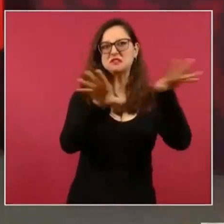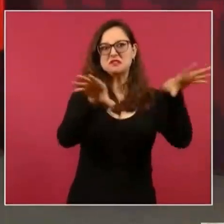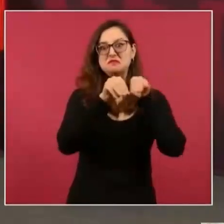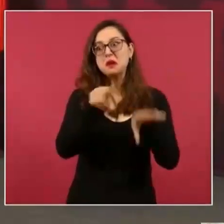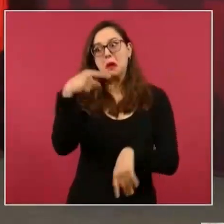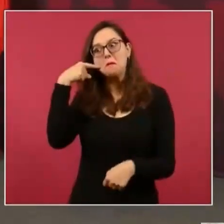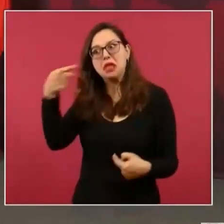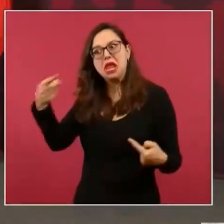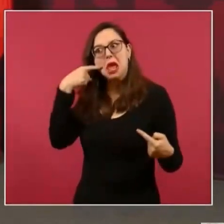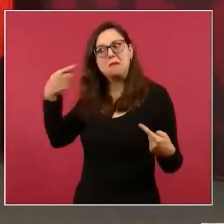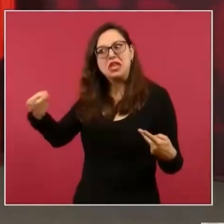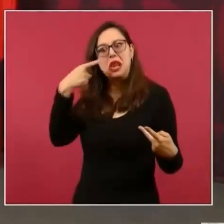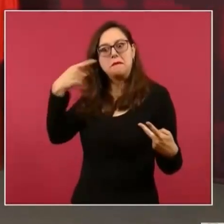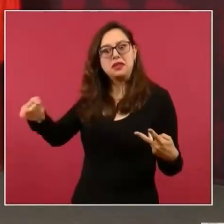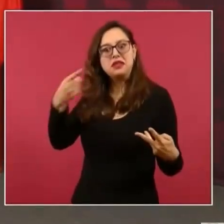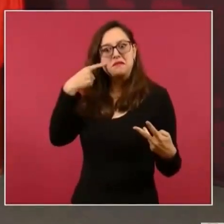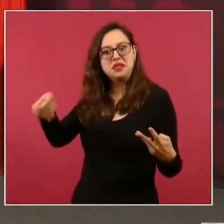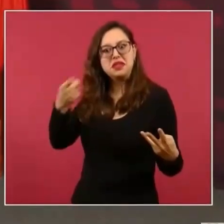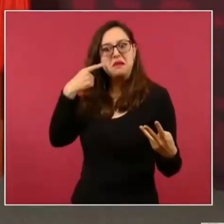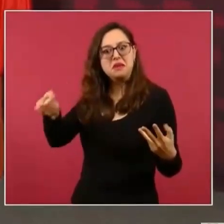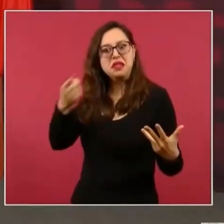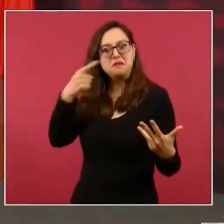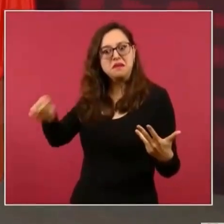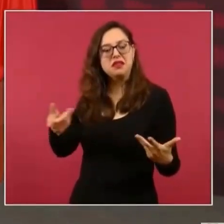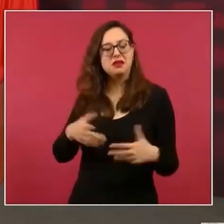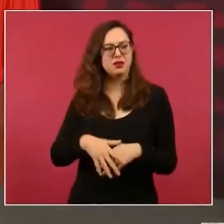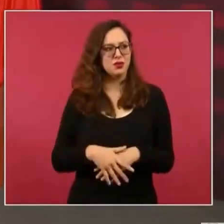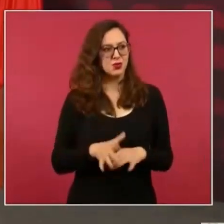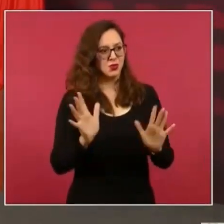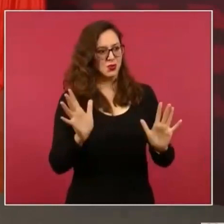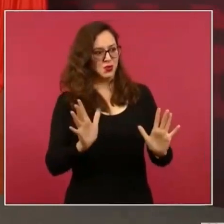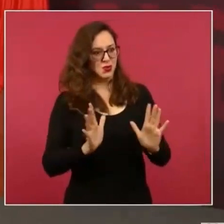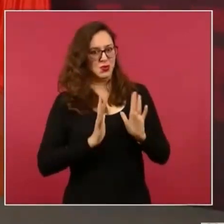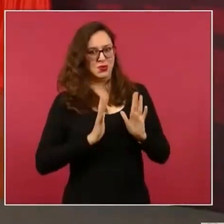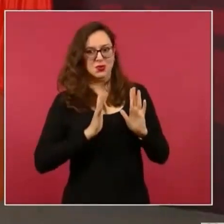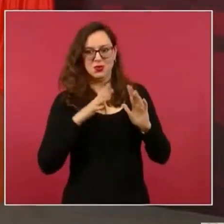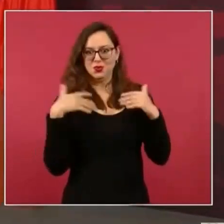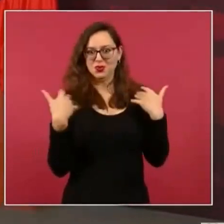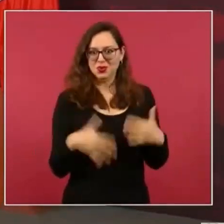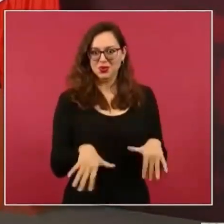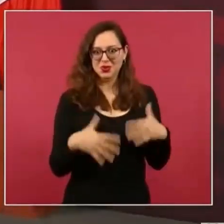que no se veía desde los tiempos de la alarma.